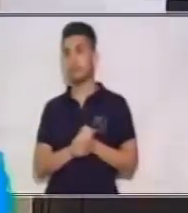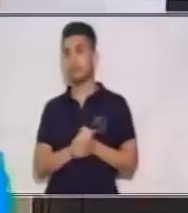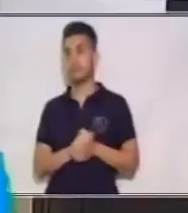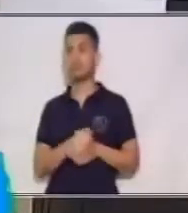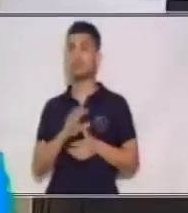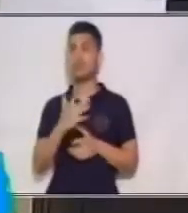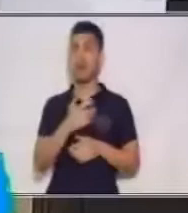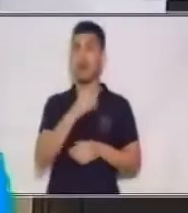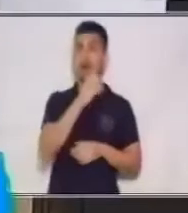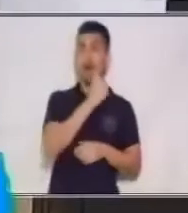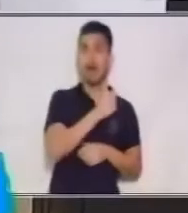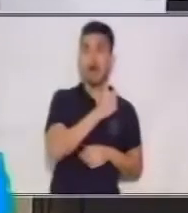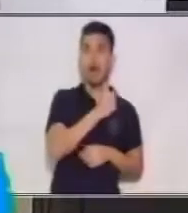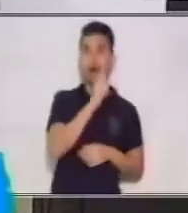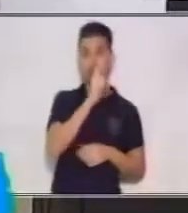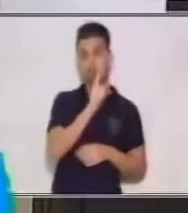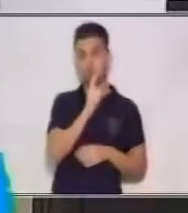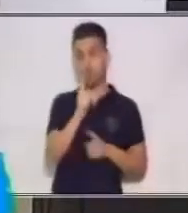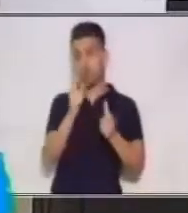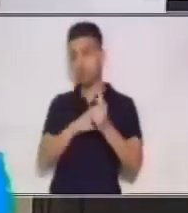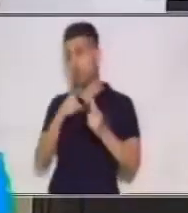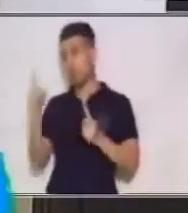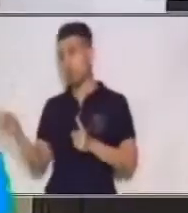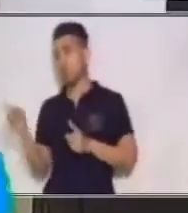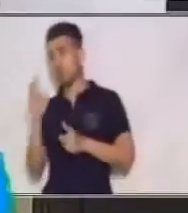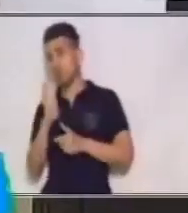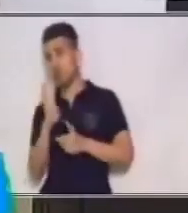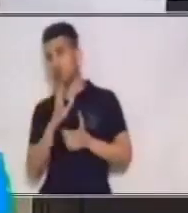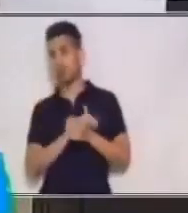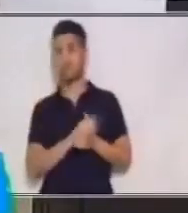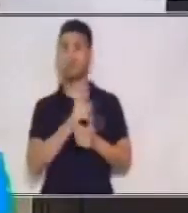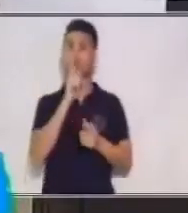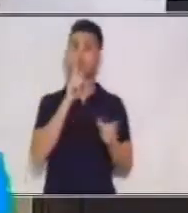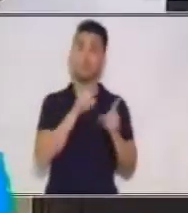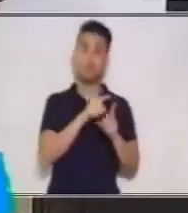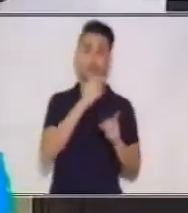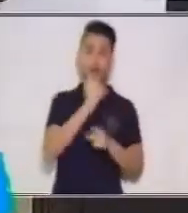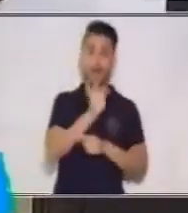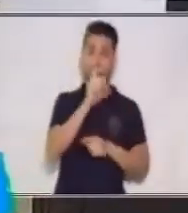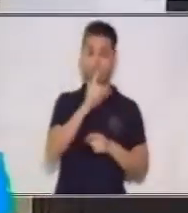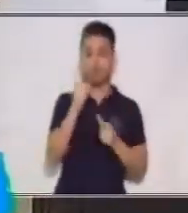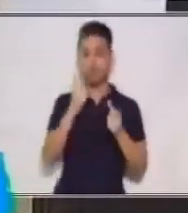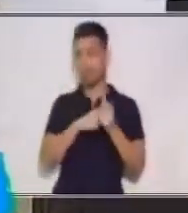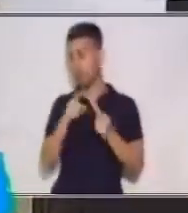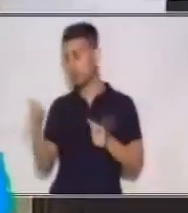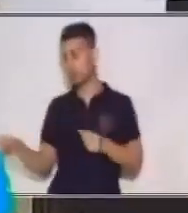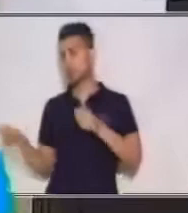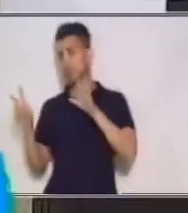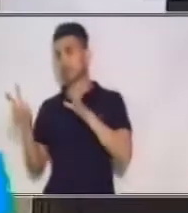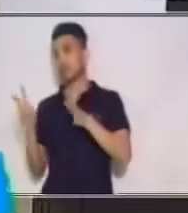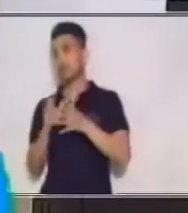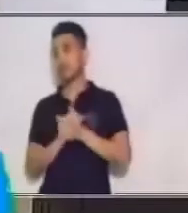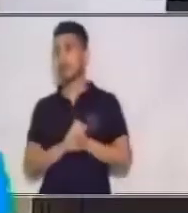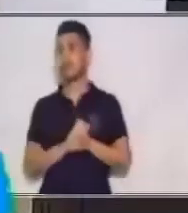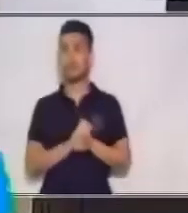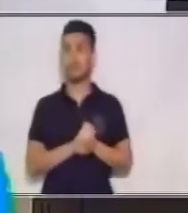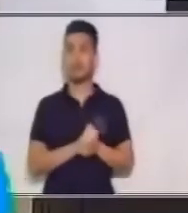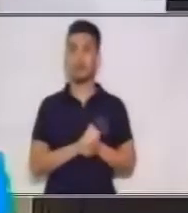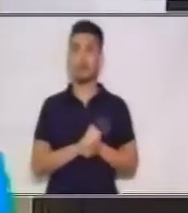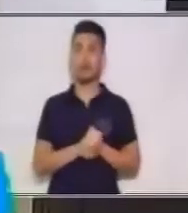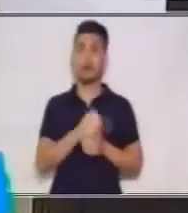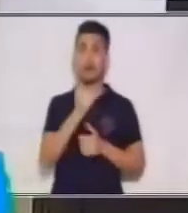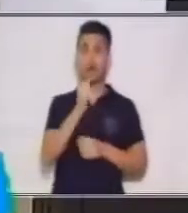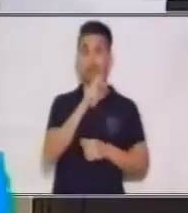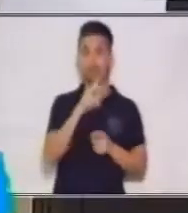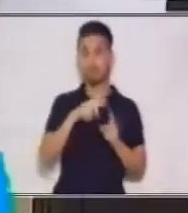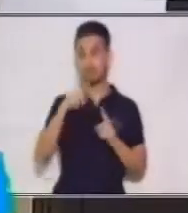4, pero también A1 con 7, A2 con